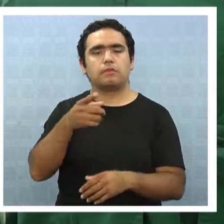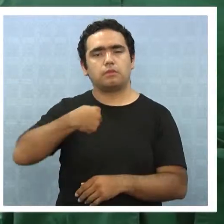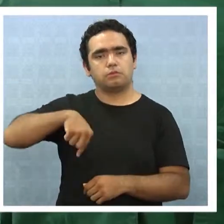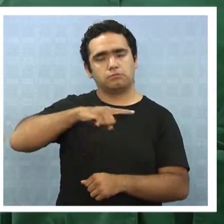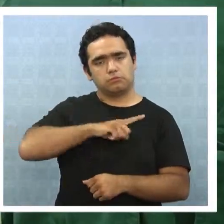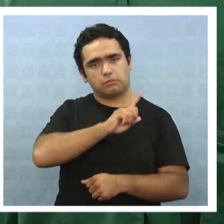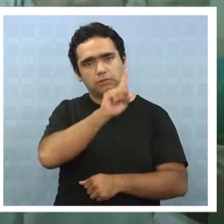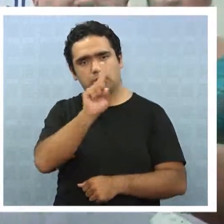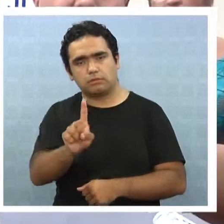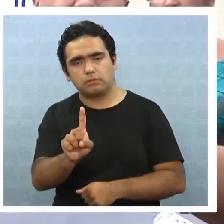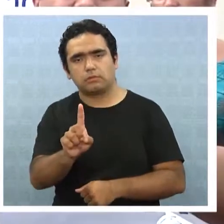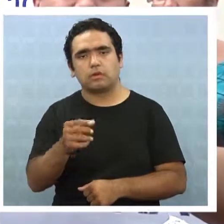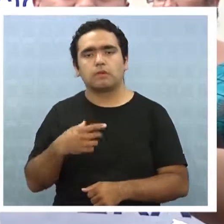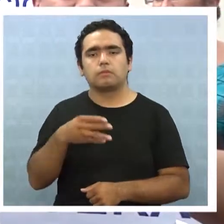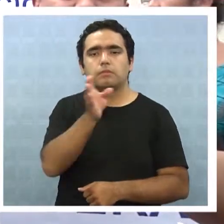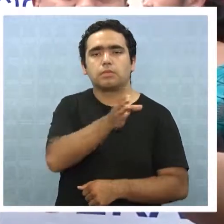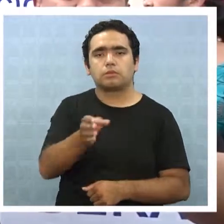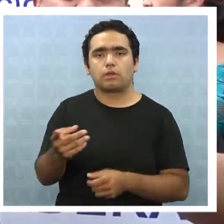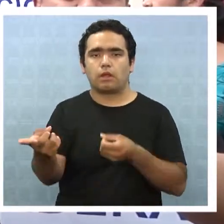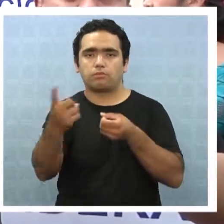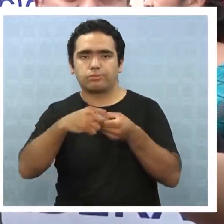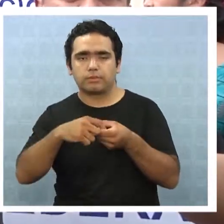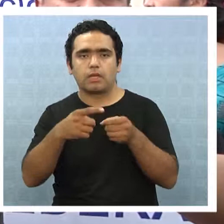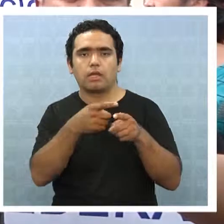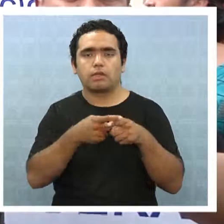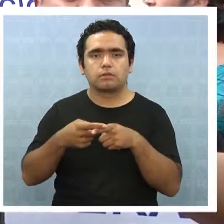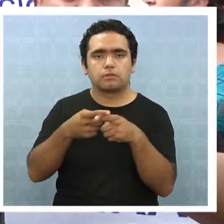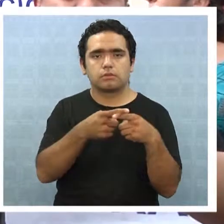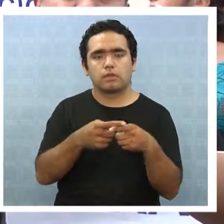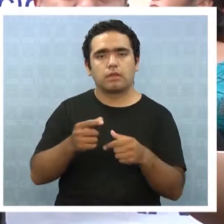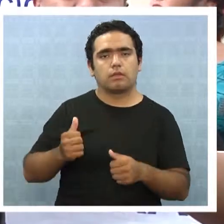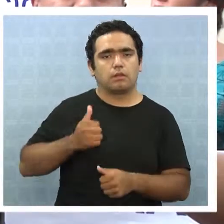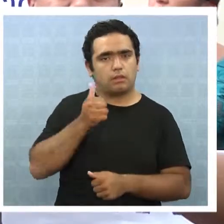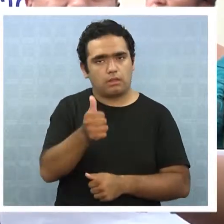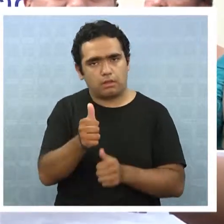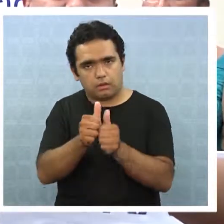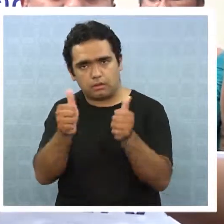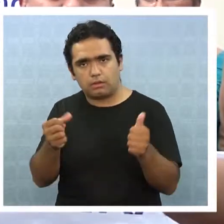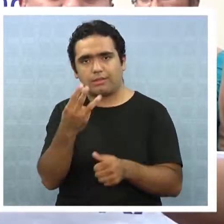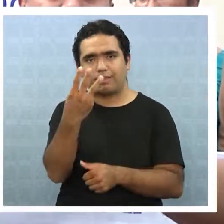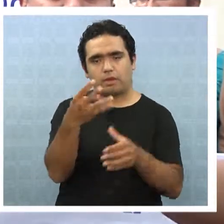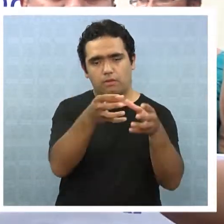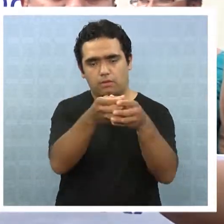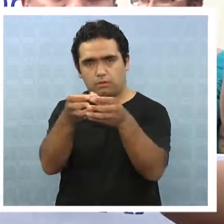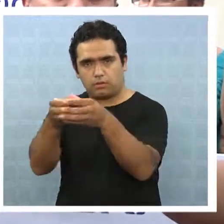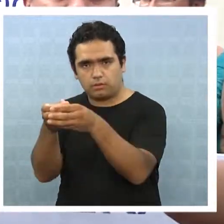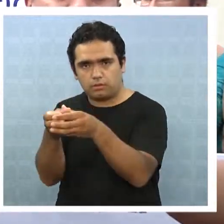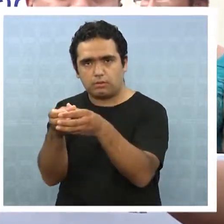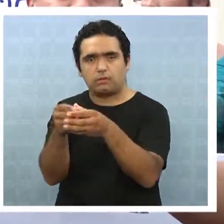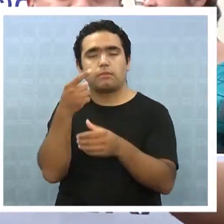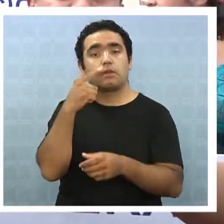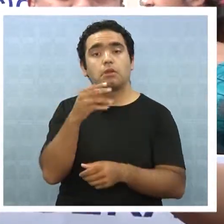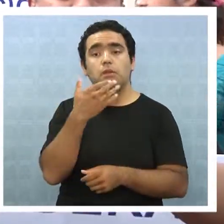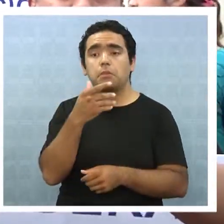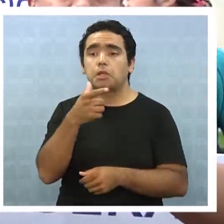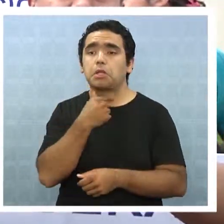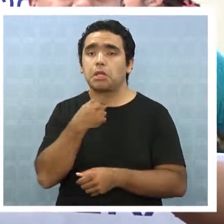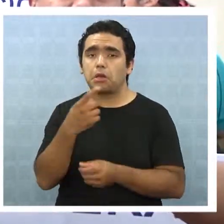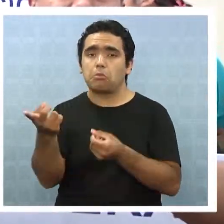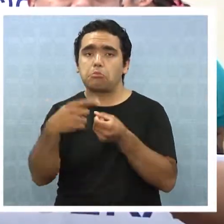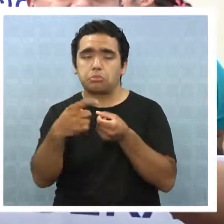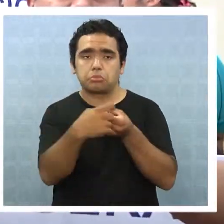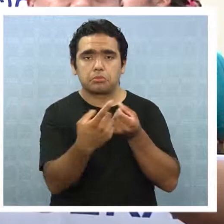venimos a hacer es a tener una reunión con nuestros asociados, con nuestros dirigentes de las tres organizaciones, pero también con los